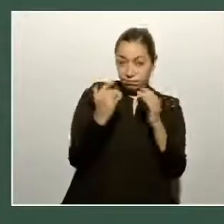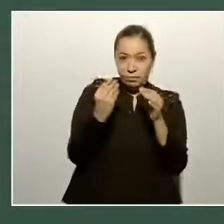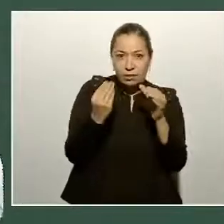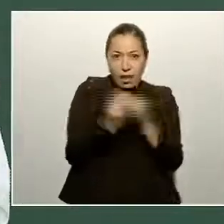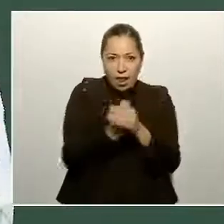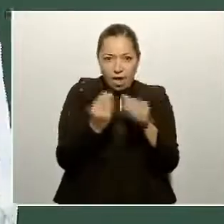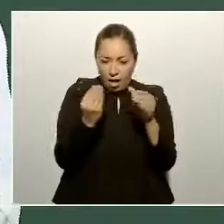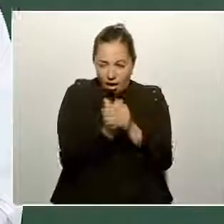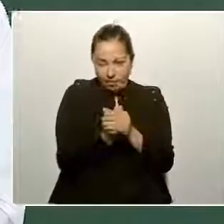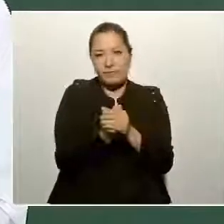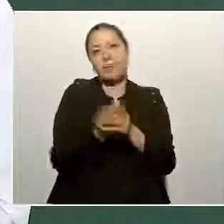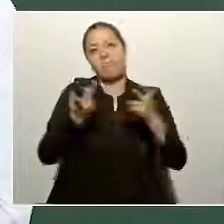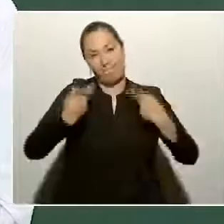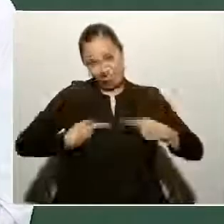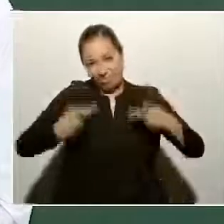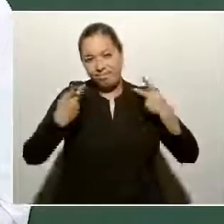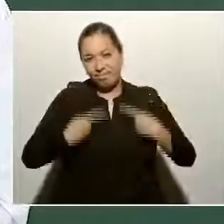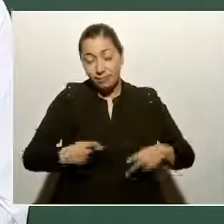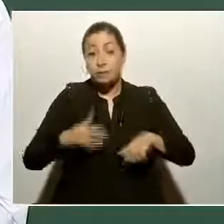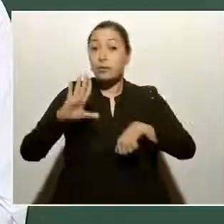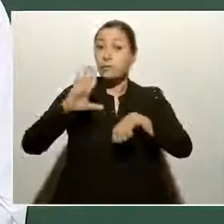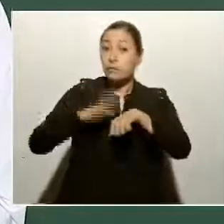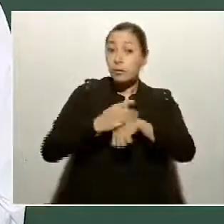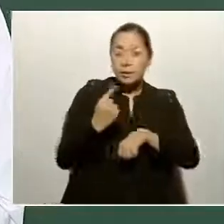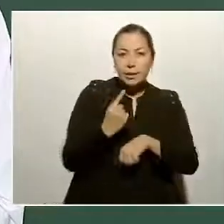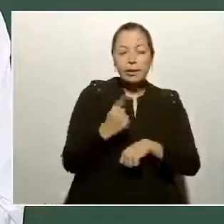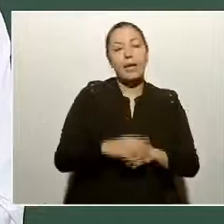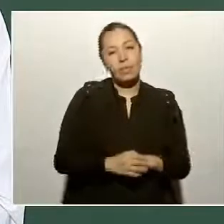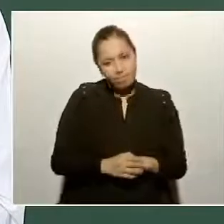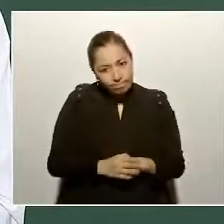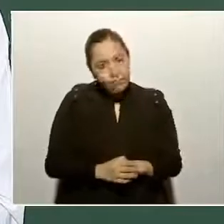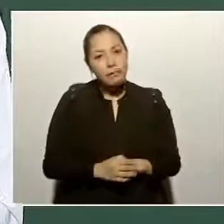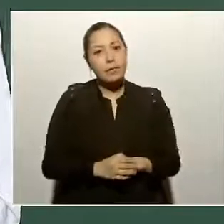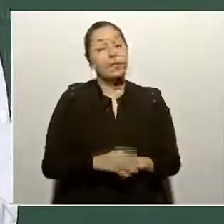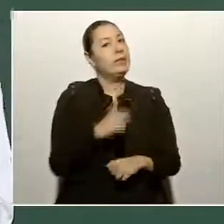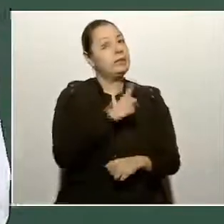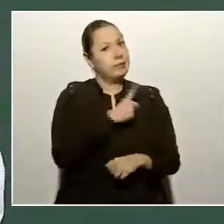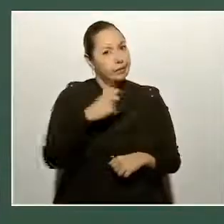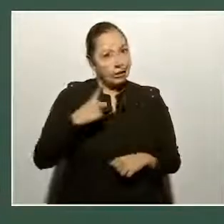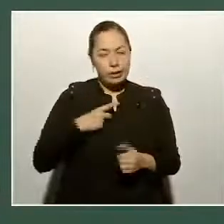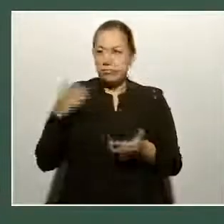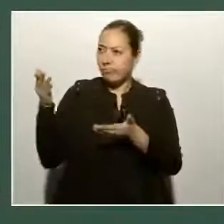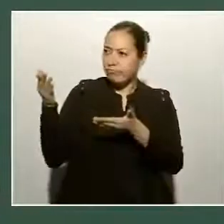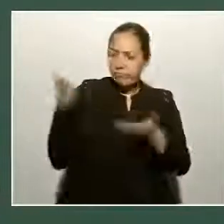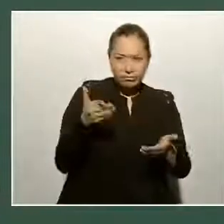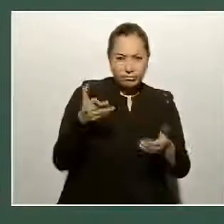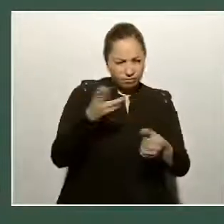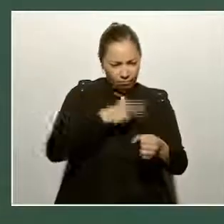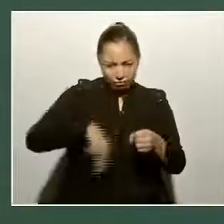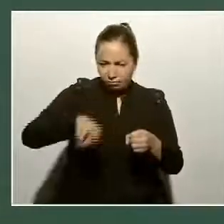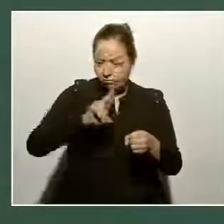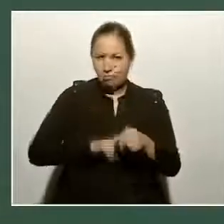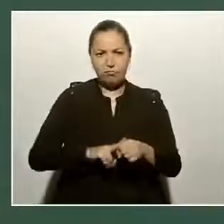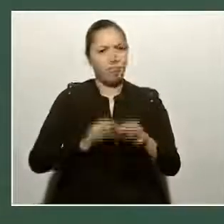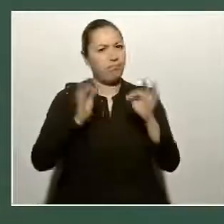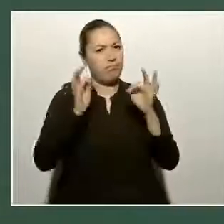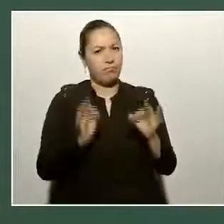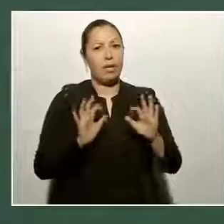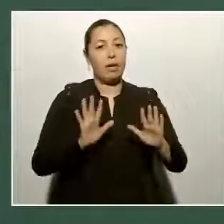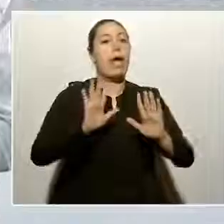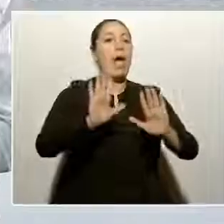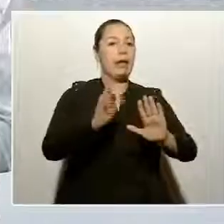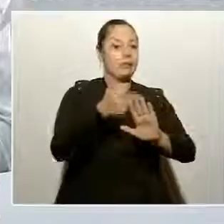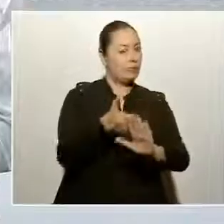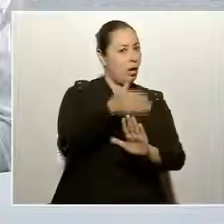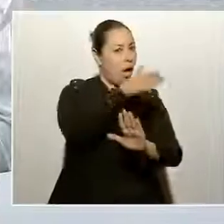porque tenemos que volver a la normalidad. Hay que garantizar, desde luego, antes que